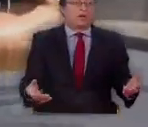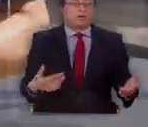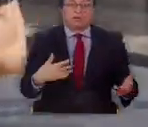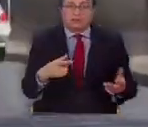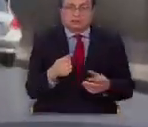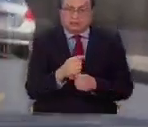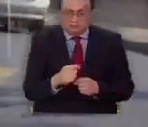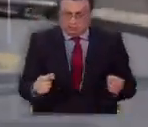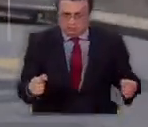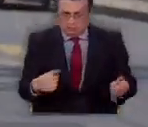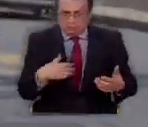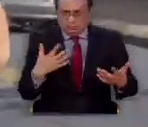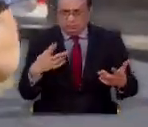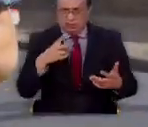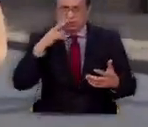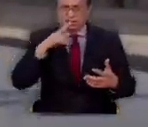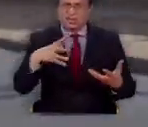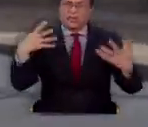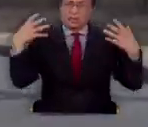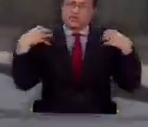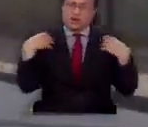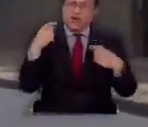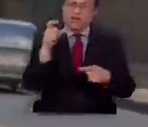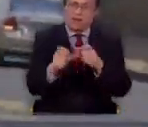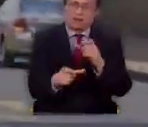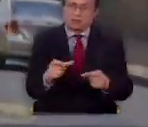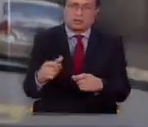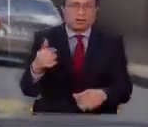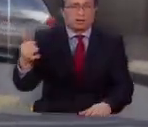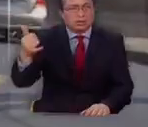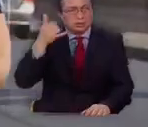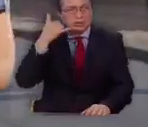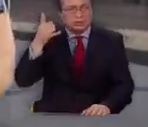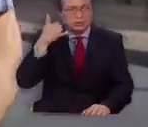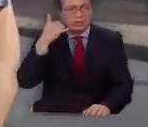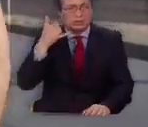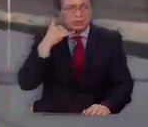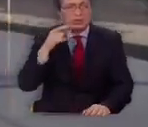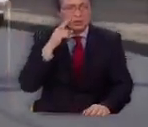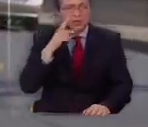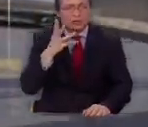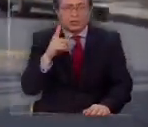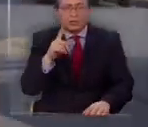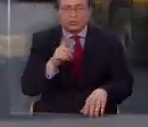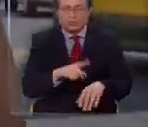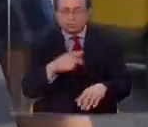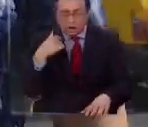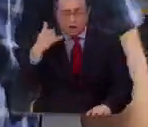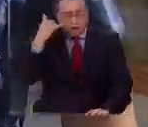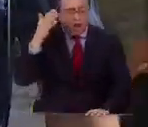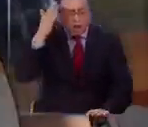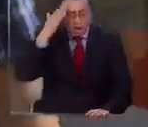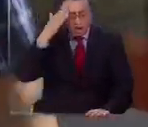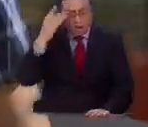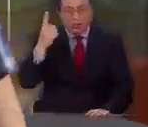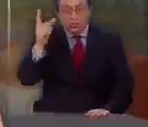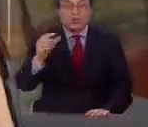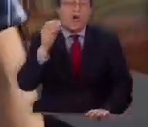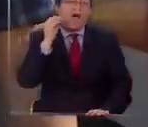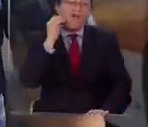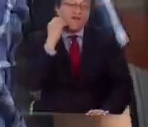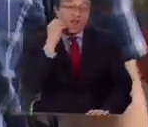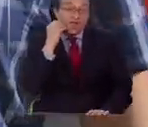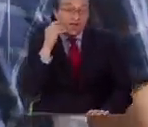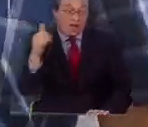increíble la responsabilidad de la gente porque me llamó, tengo llamadas que son súper marcadas. Una abuelita